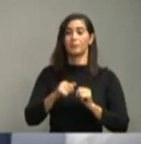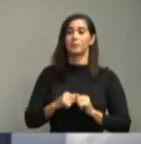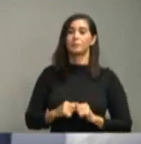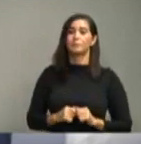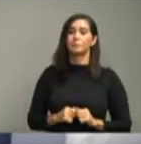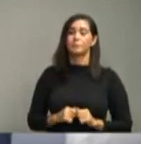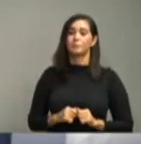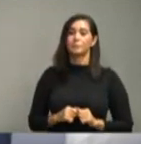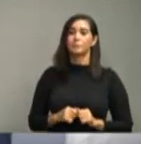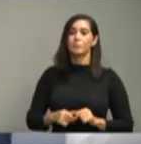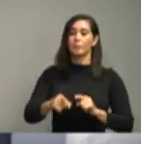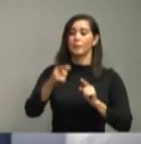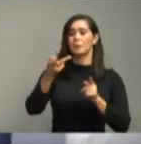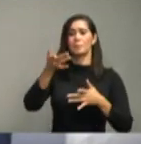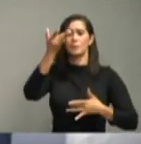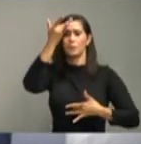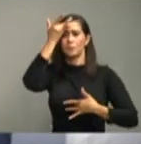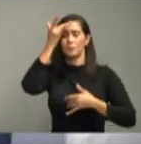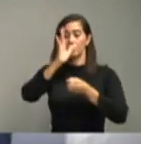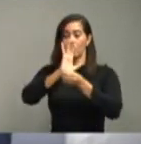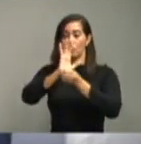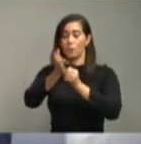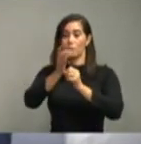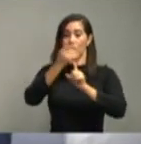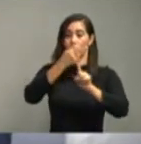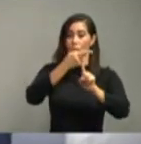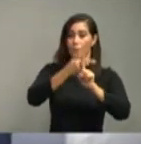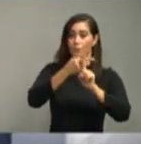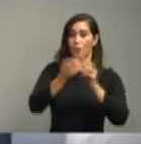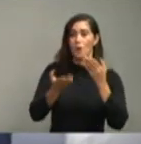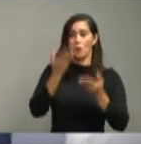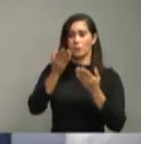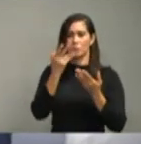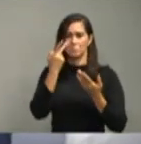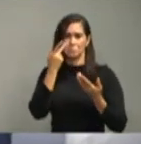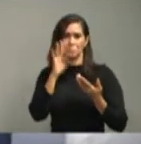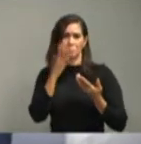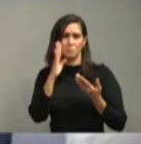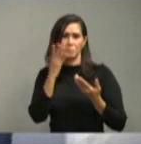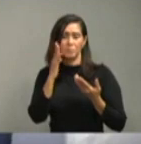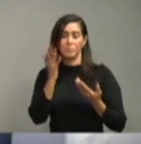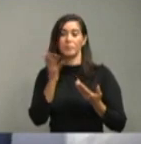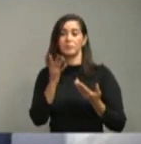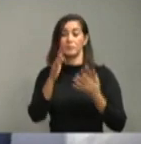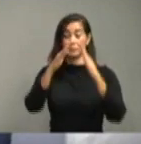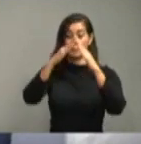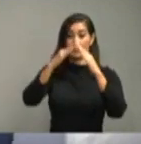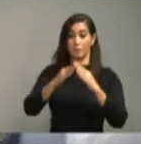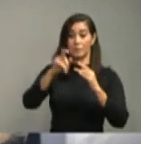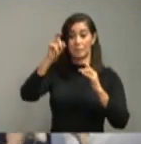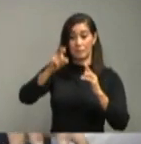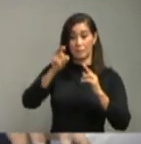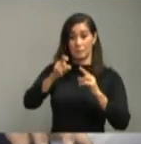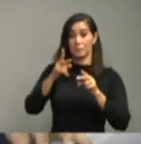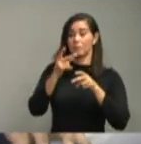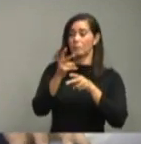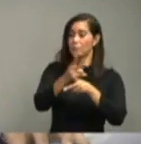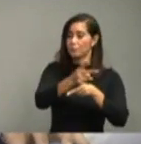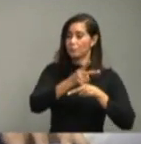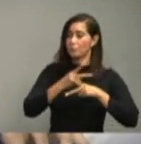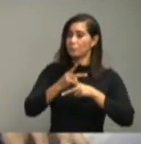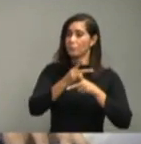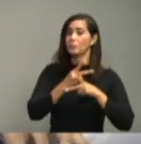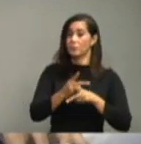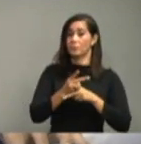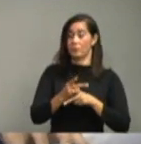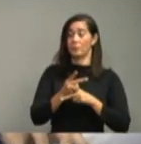positivos o sospechosos o sintomáticos que estén en